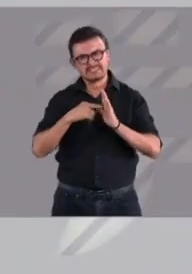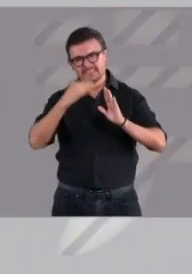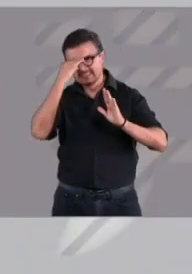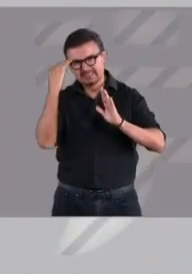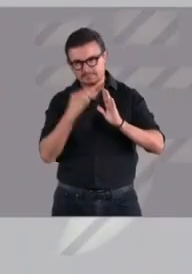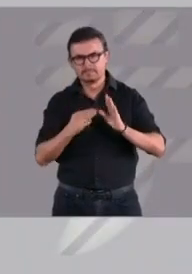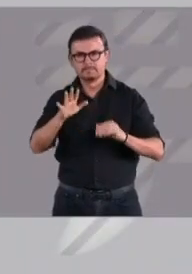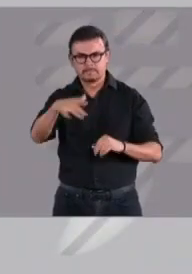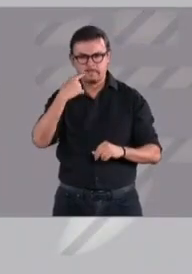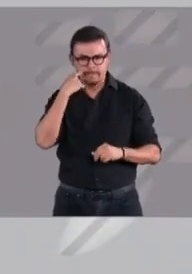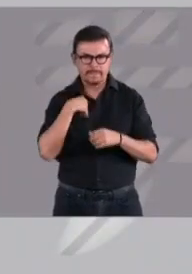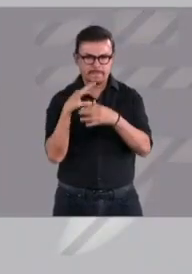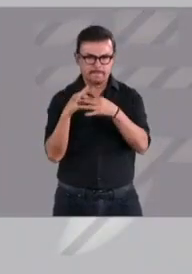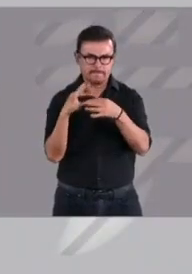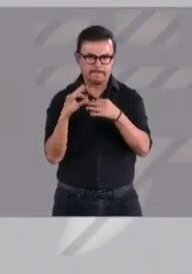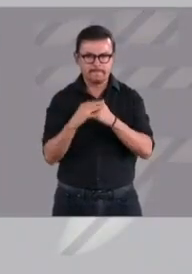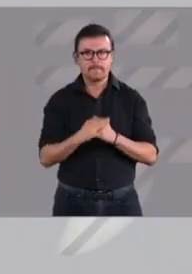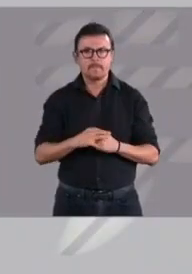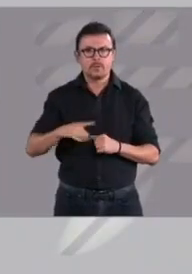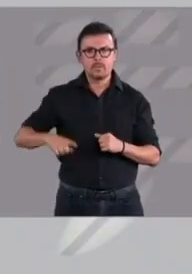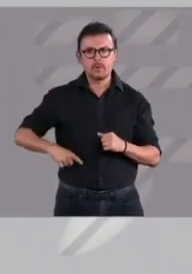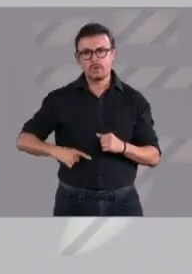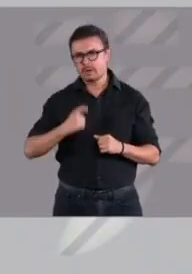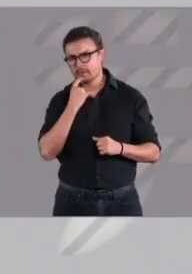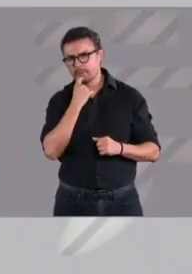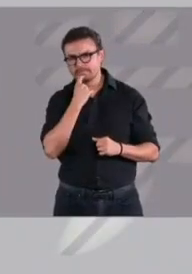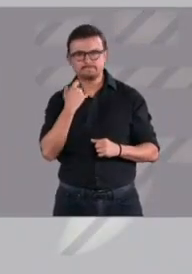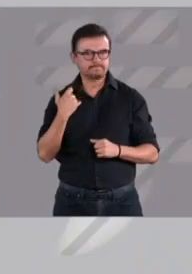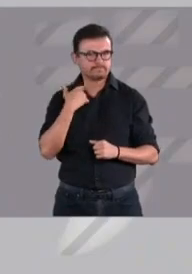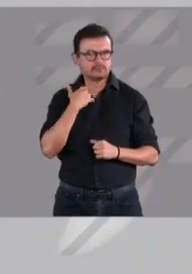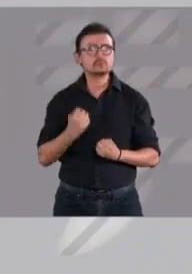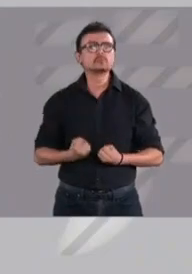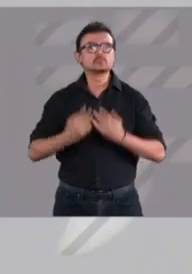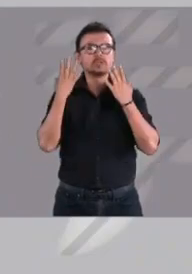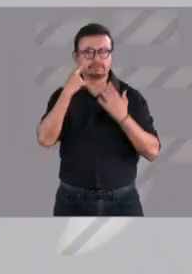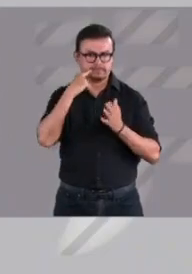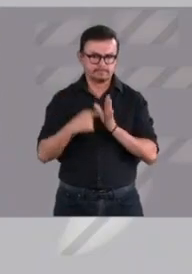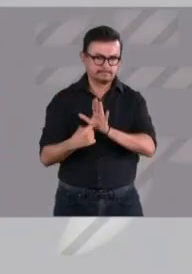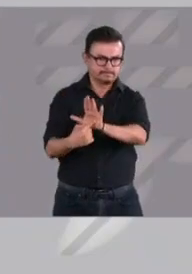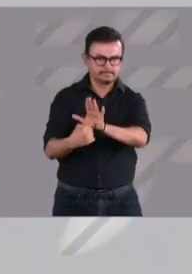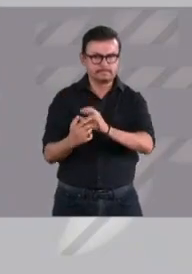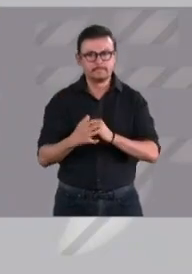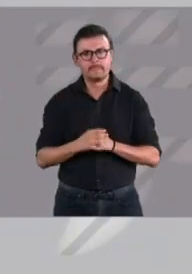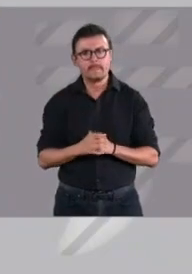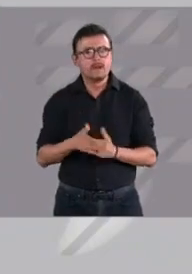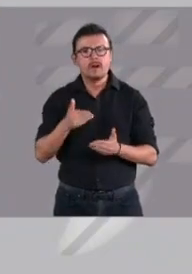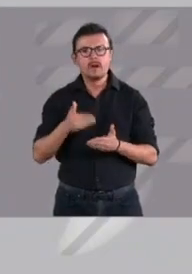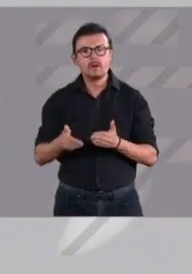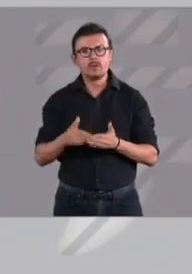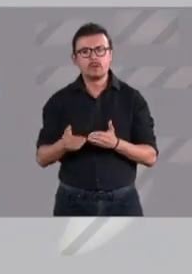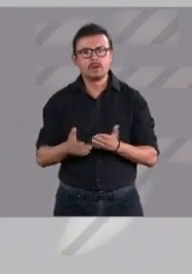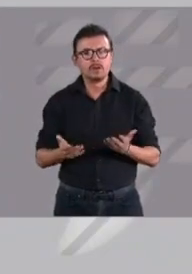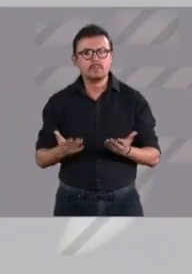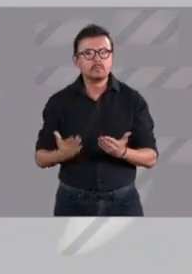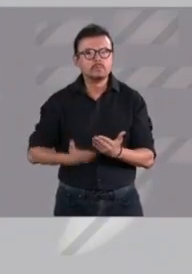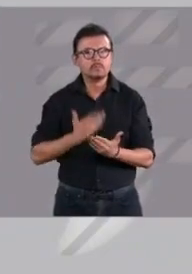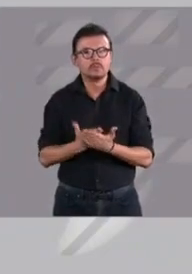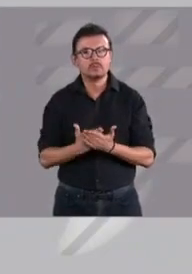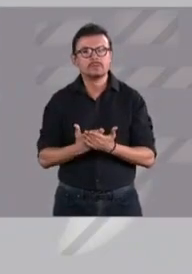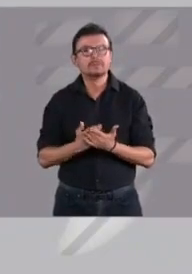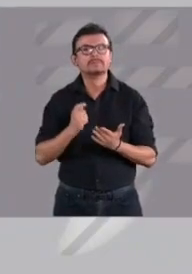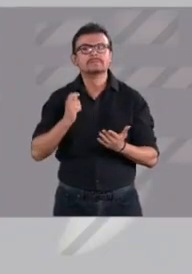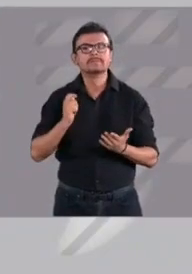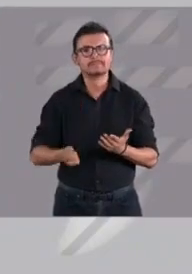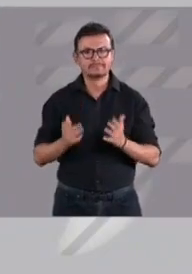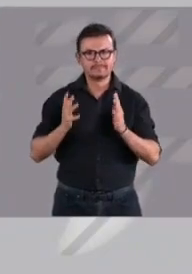de homicidios con el gobierno de Andrés Manuel López Obrador. Y ahora lo hicimos de esta manera. Se muestra la disminución, pero